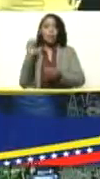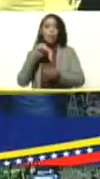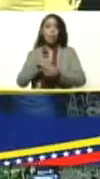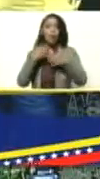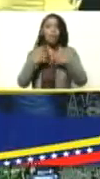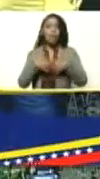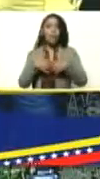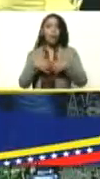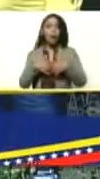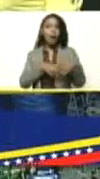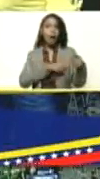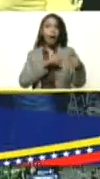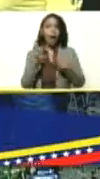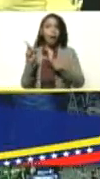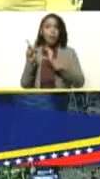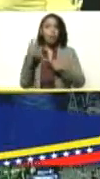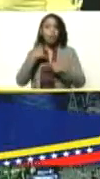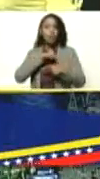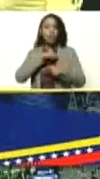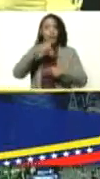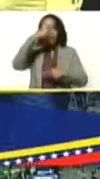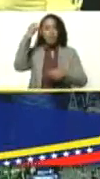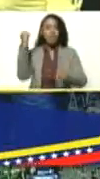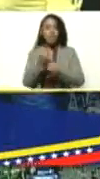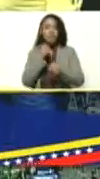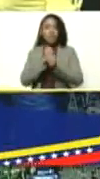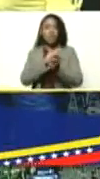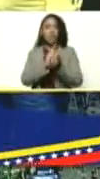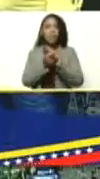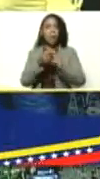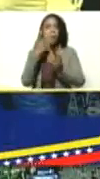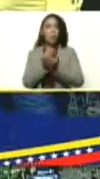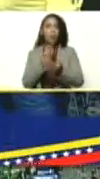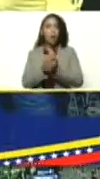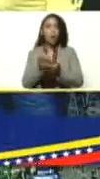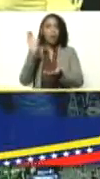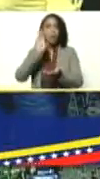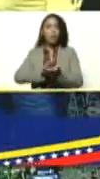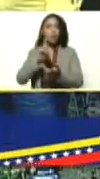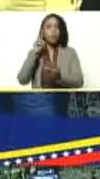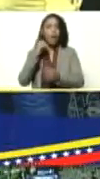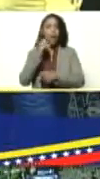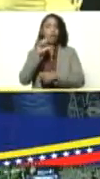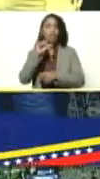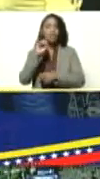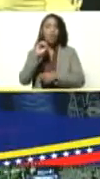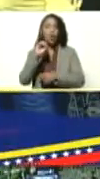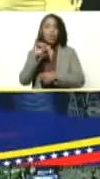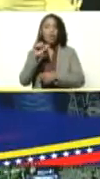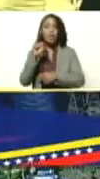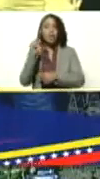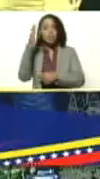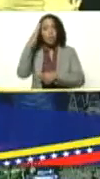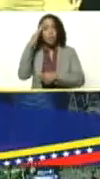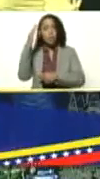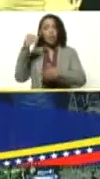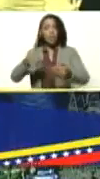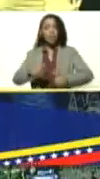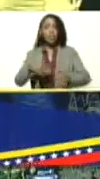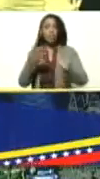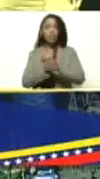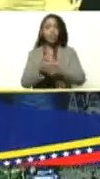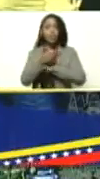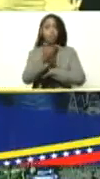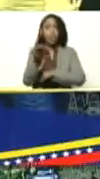y bueno allí estamos trabajando para convertir a Monaga en la capital de la soya de Venezuela y sabemos que con el esfuerzo de